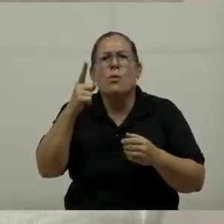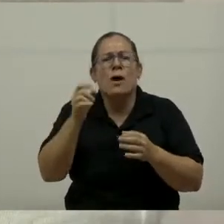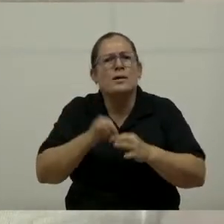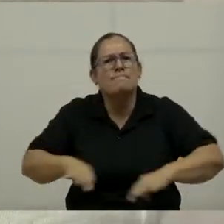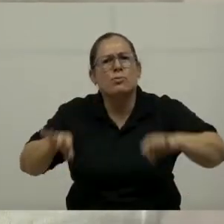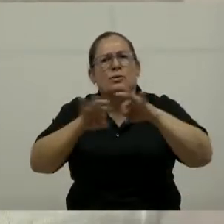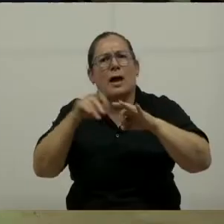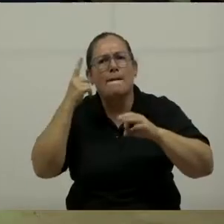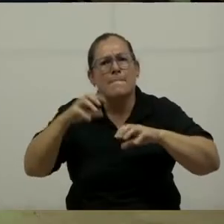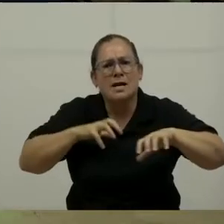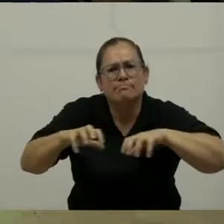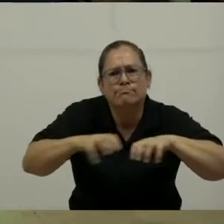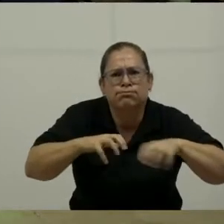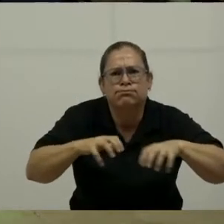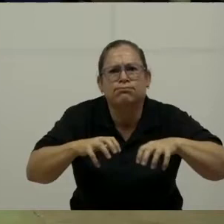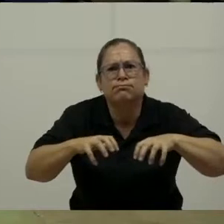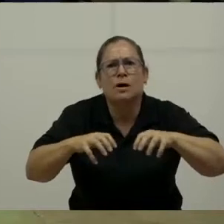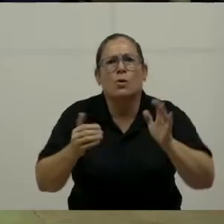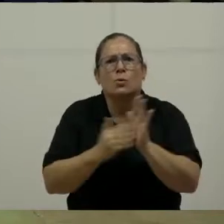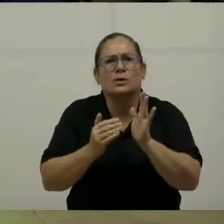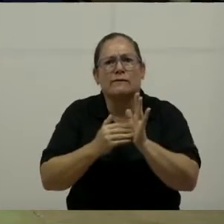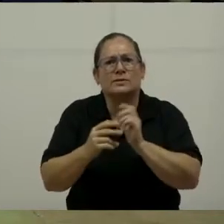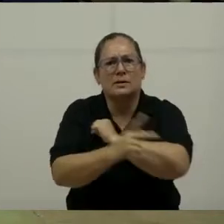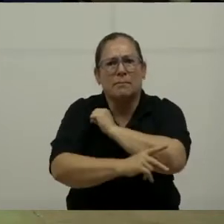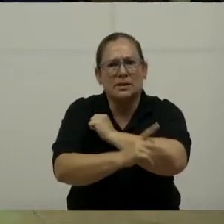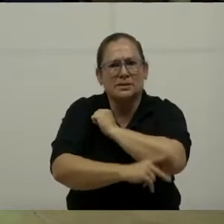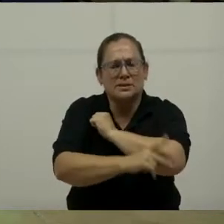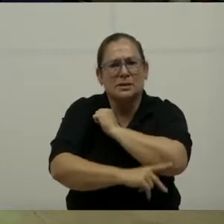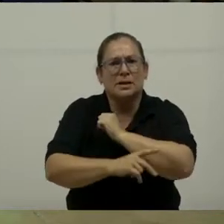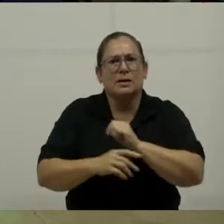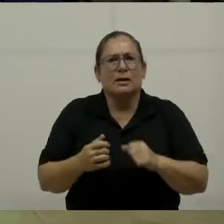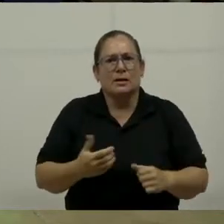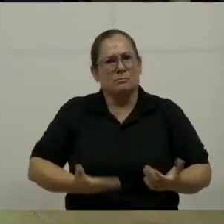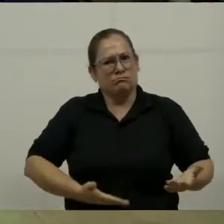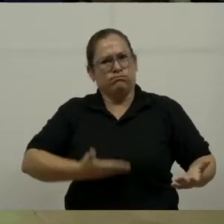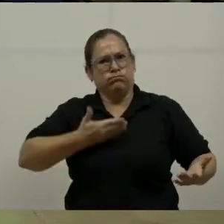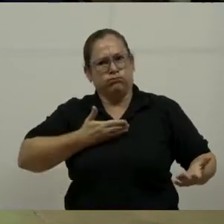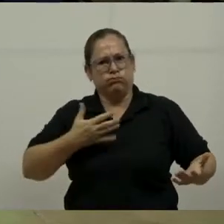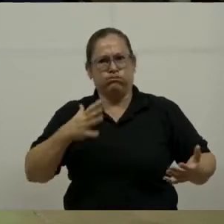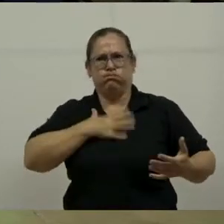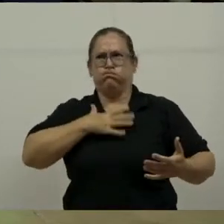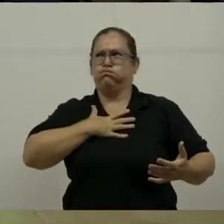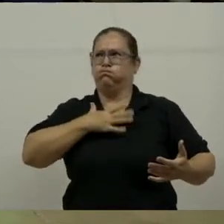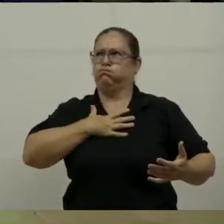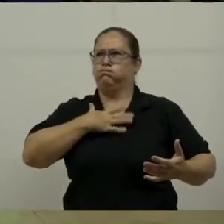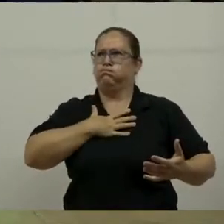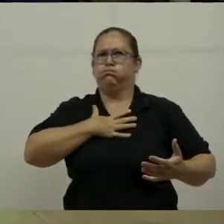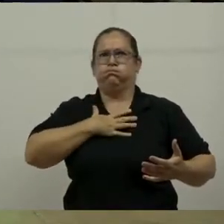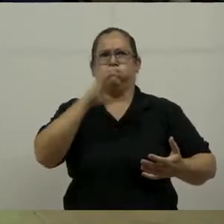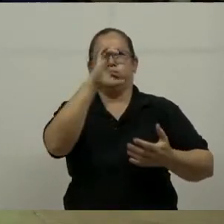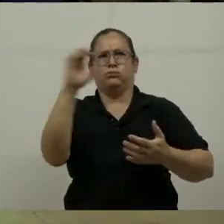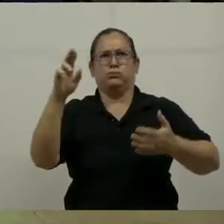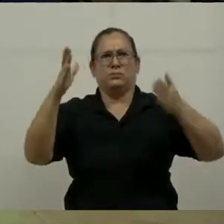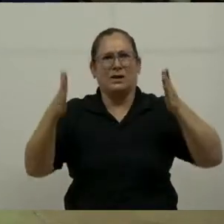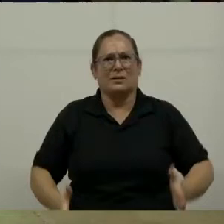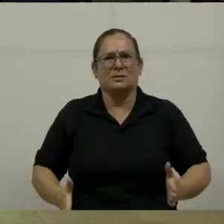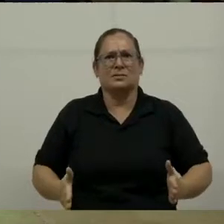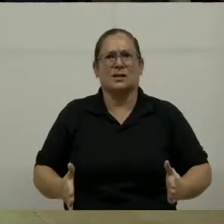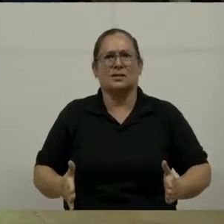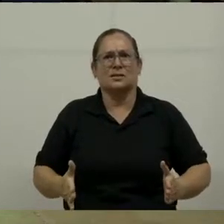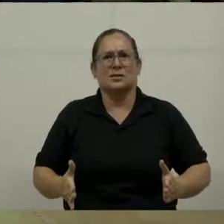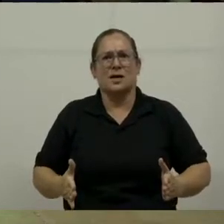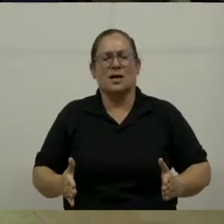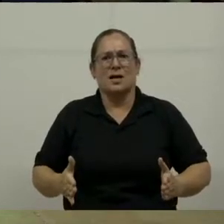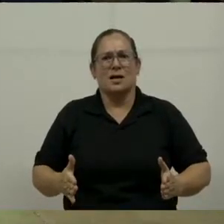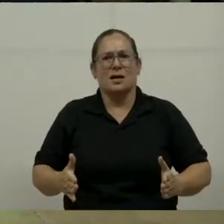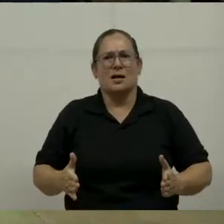económica del país. Y además el orgullo y sentido y pertenencia de ser costarricense. A Costa Rica viene gente que